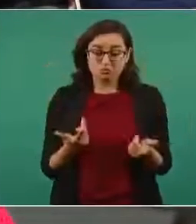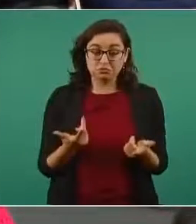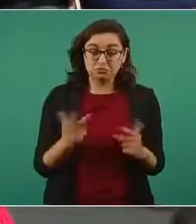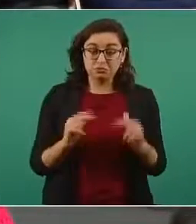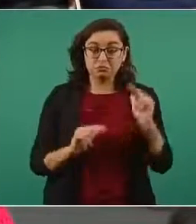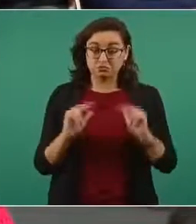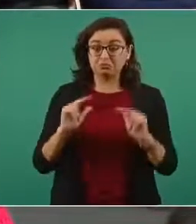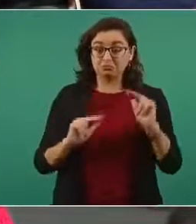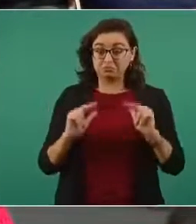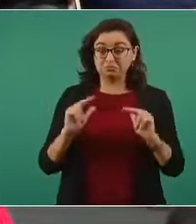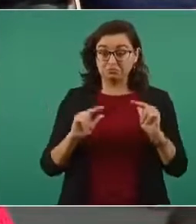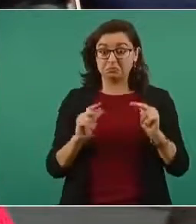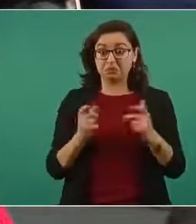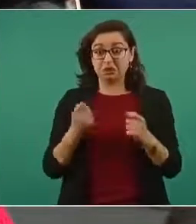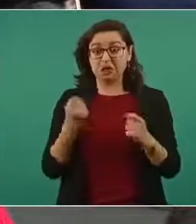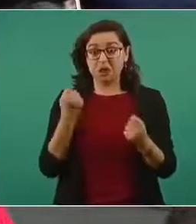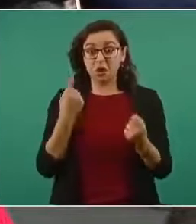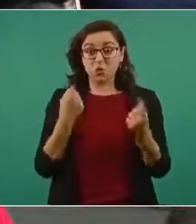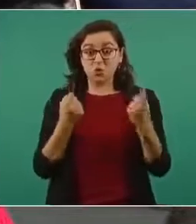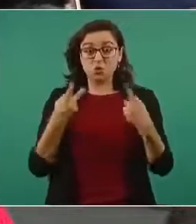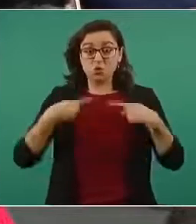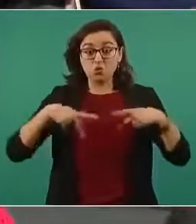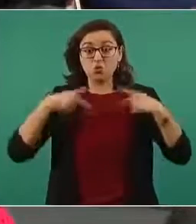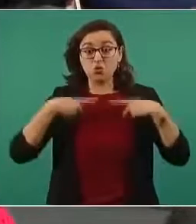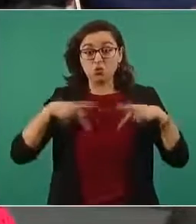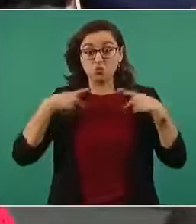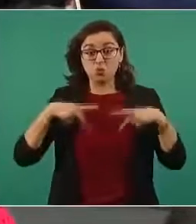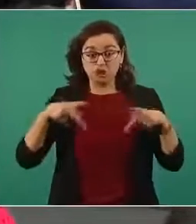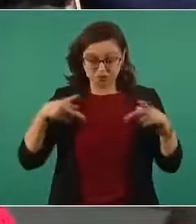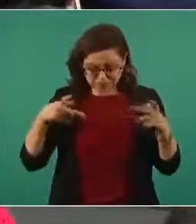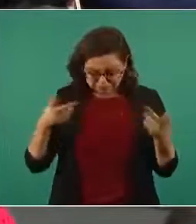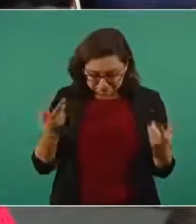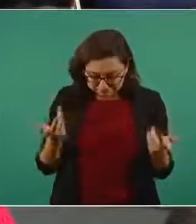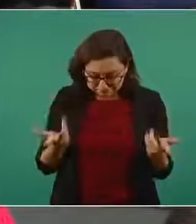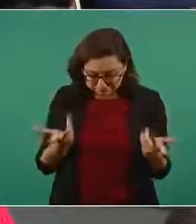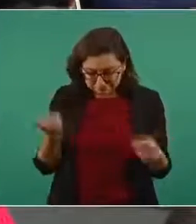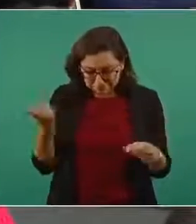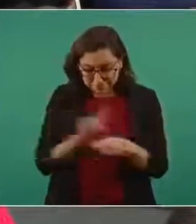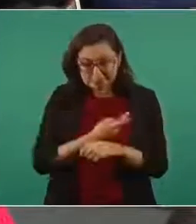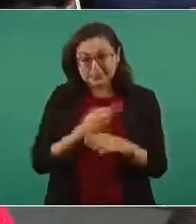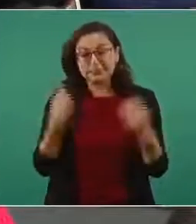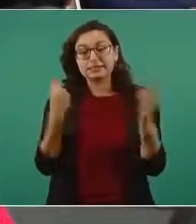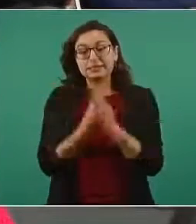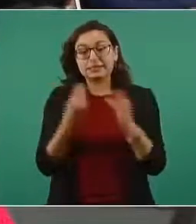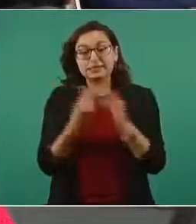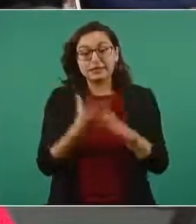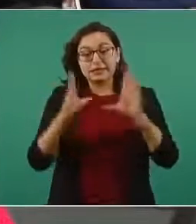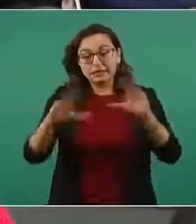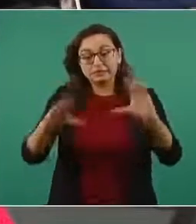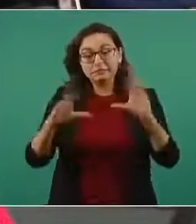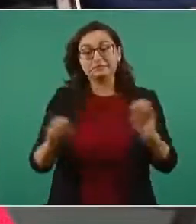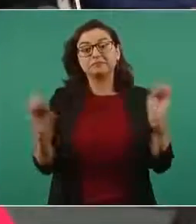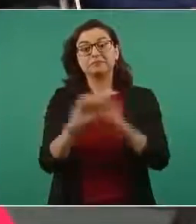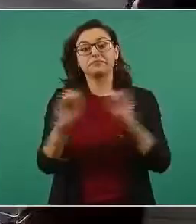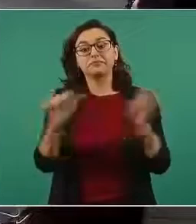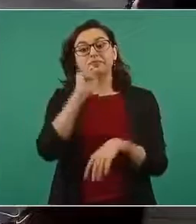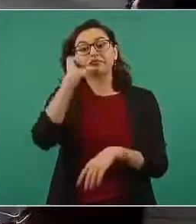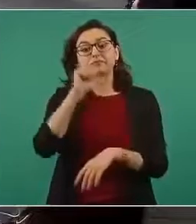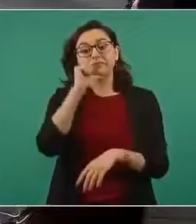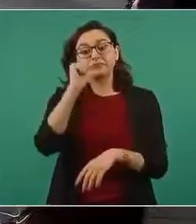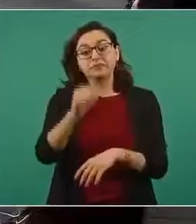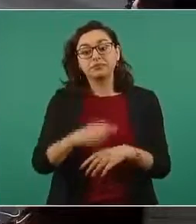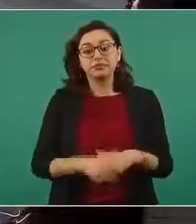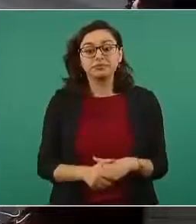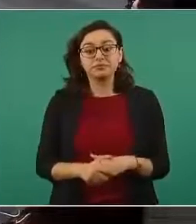una nivelación algunos pero no no tienen no tuvieron esa capacitación y en este caso pues no se ha hecho